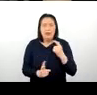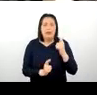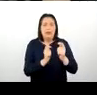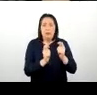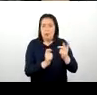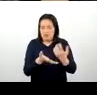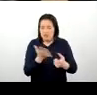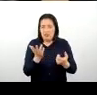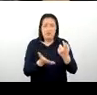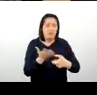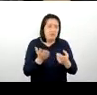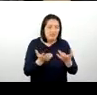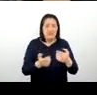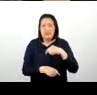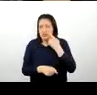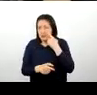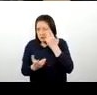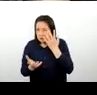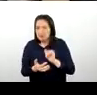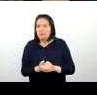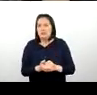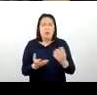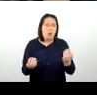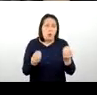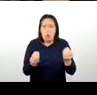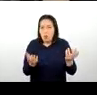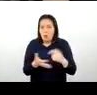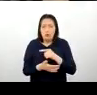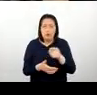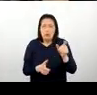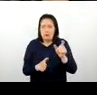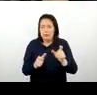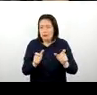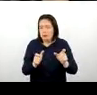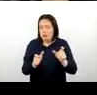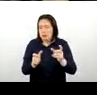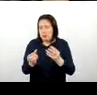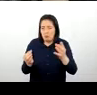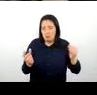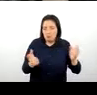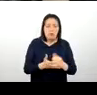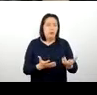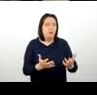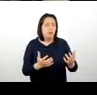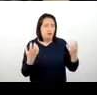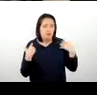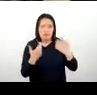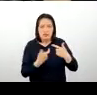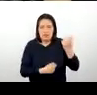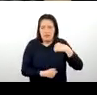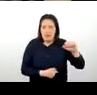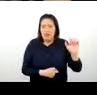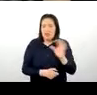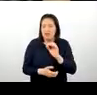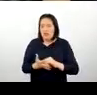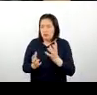la que se conoce o lo que conocen muchas agencias de viaje de manera general, no muchos operadores